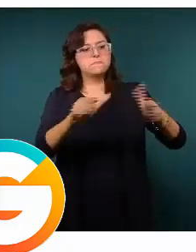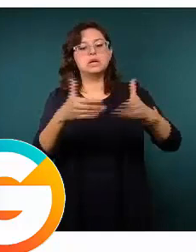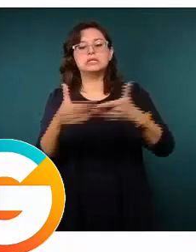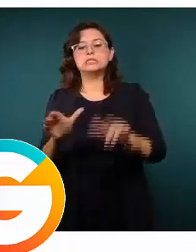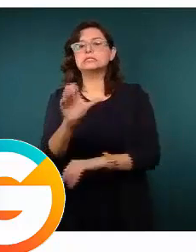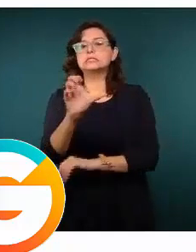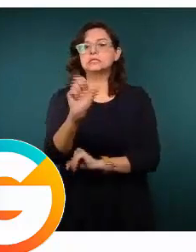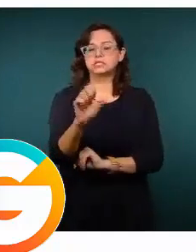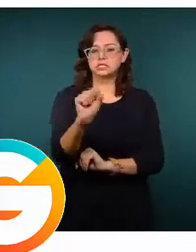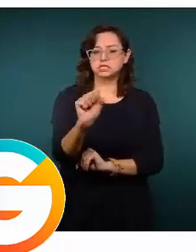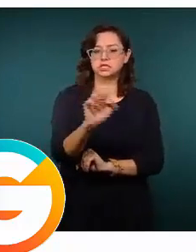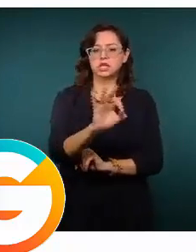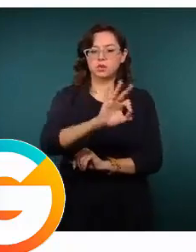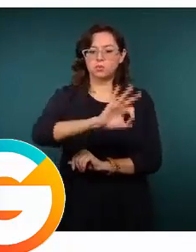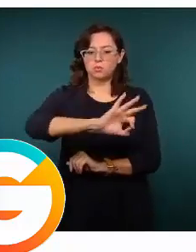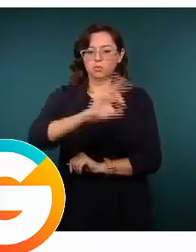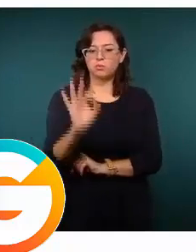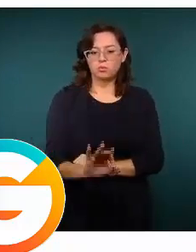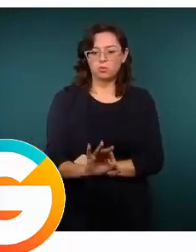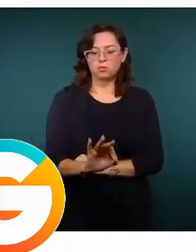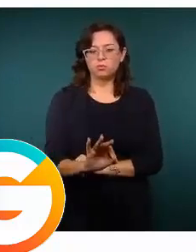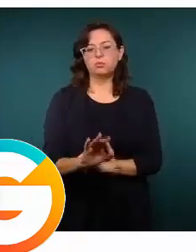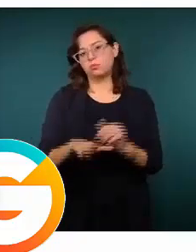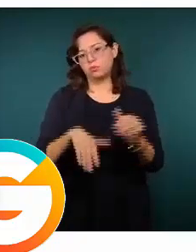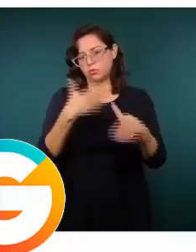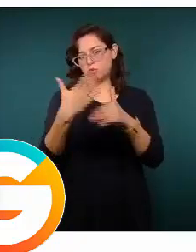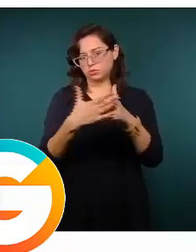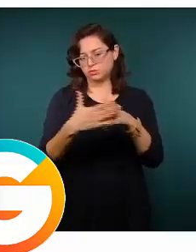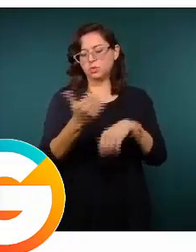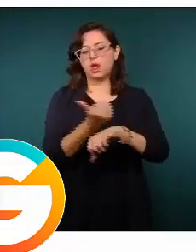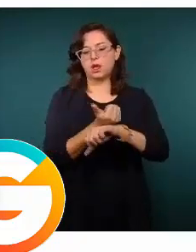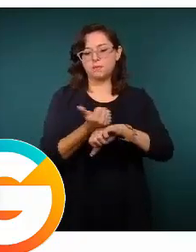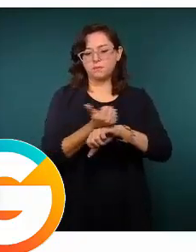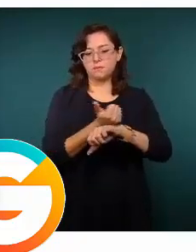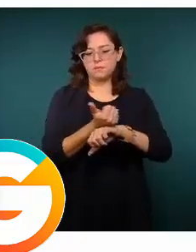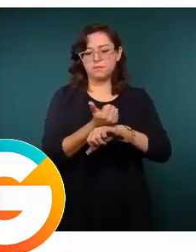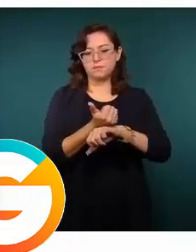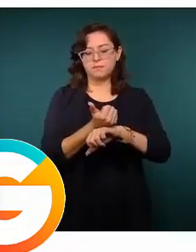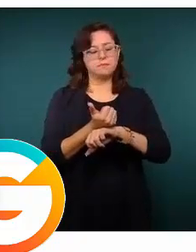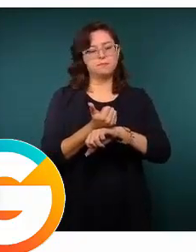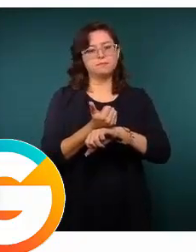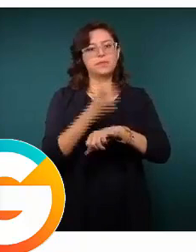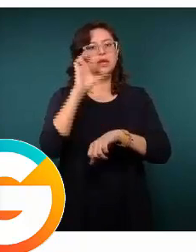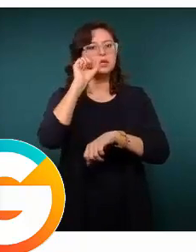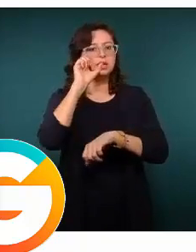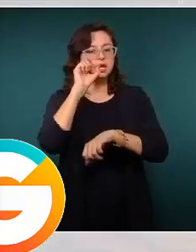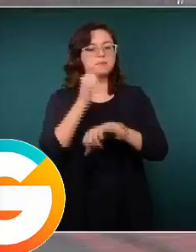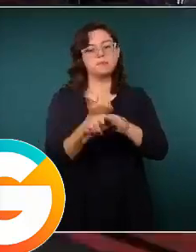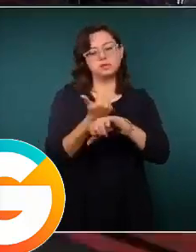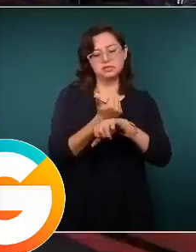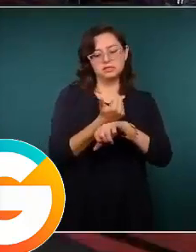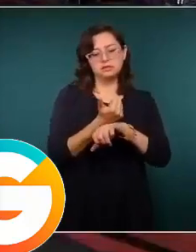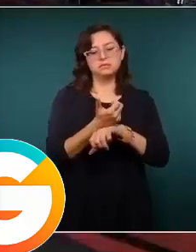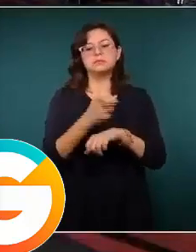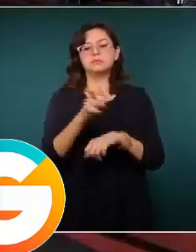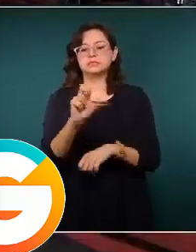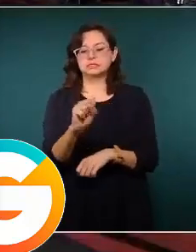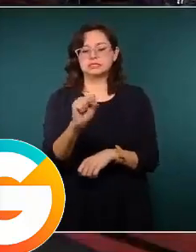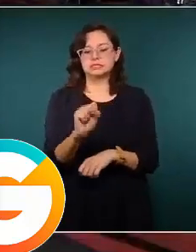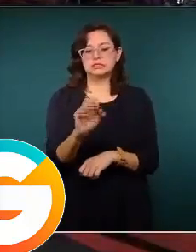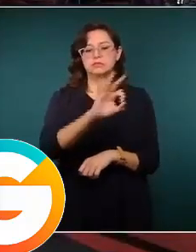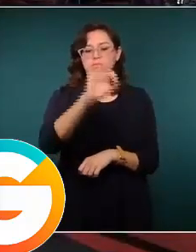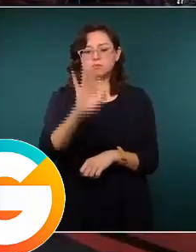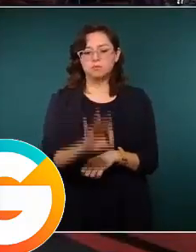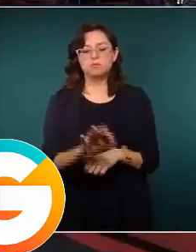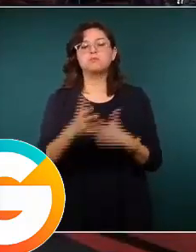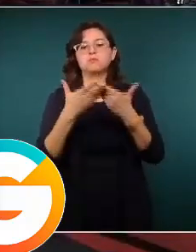actividades que se han abierto o que se abrirán en la fase amarilla, en fase naranja, perdón, y ampliarla a espacios